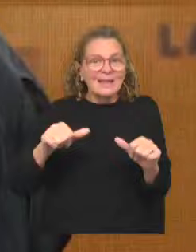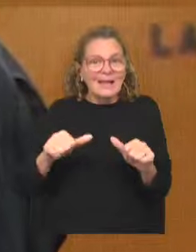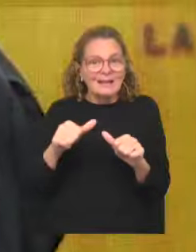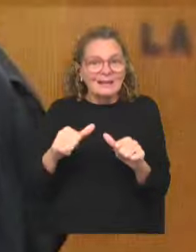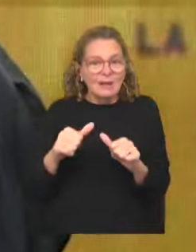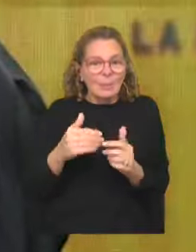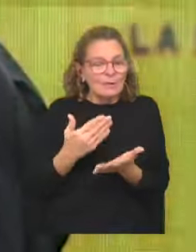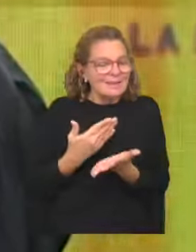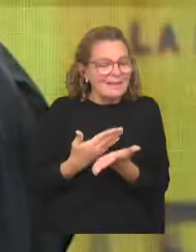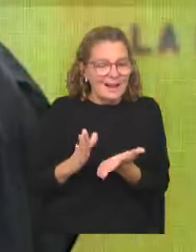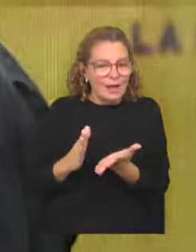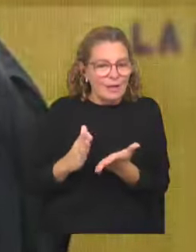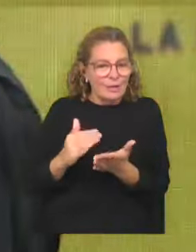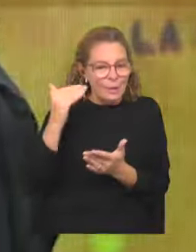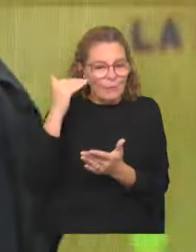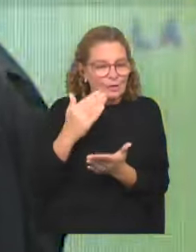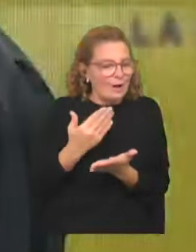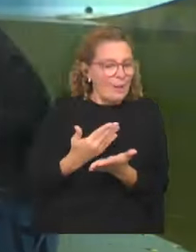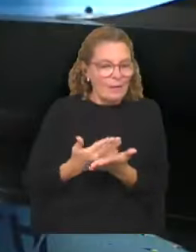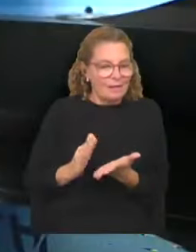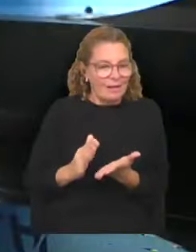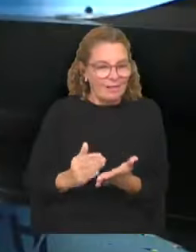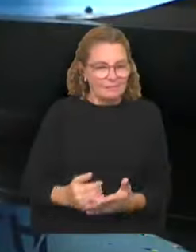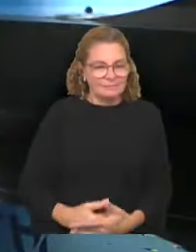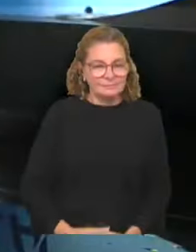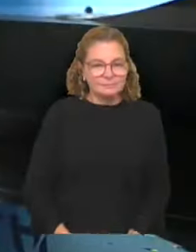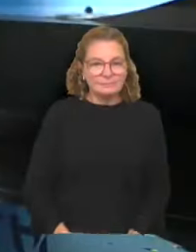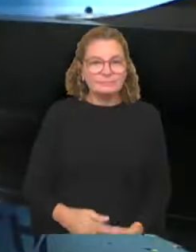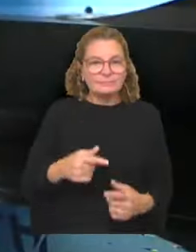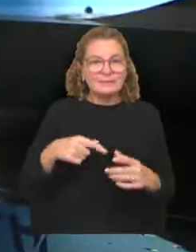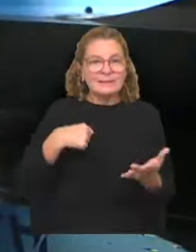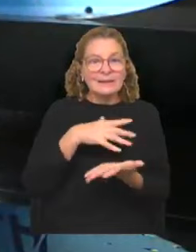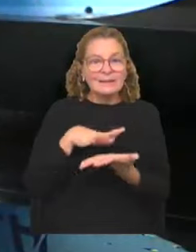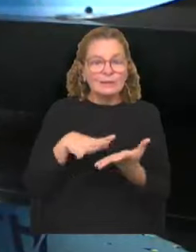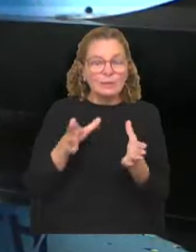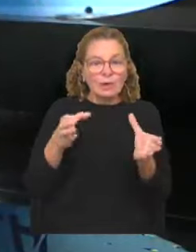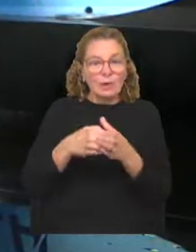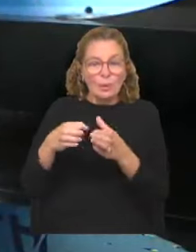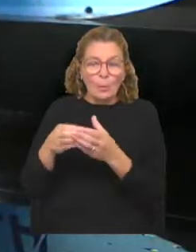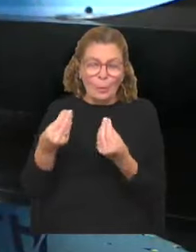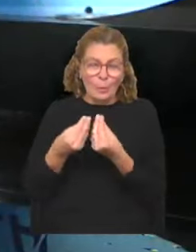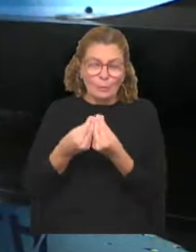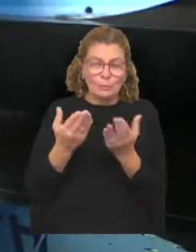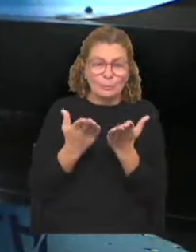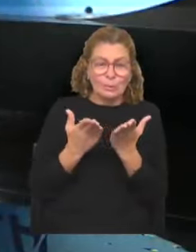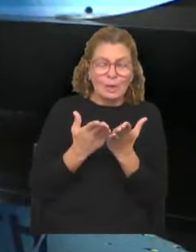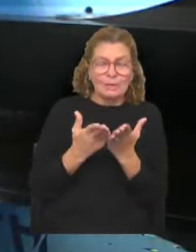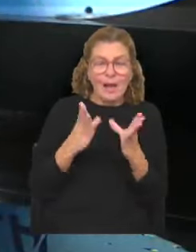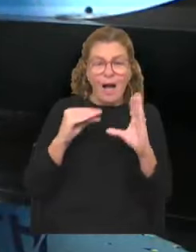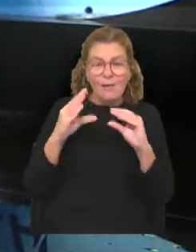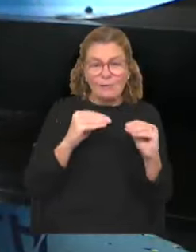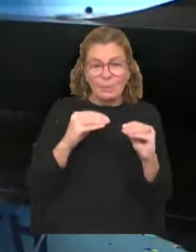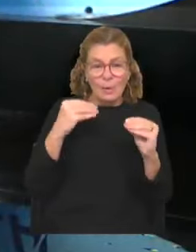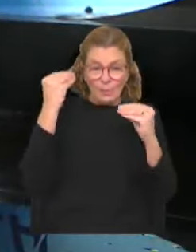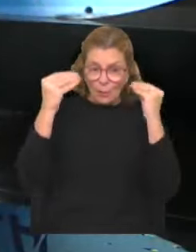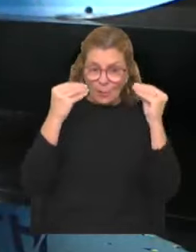desprofesionalizado a los docentes. Bueno, y esta situación de grupos superpoblados de los que hablaba Elia Pereira está